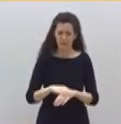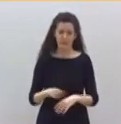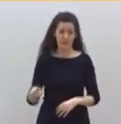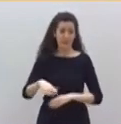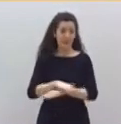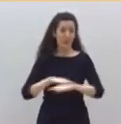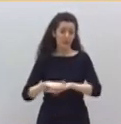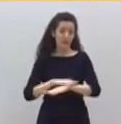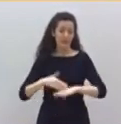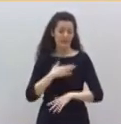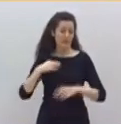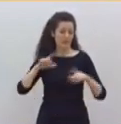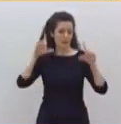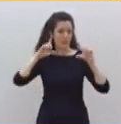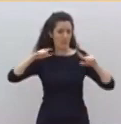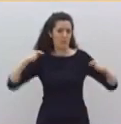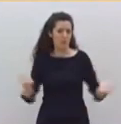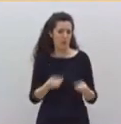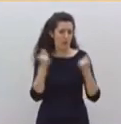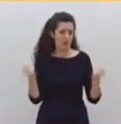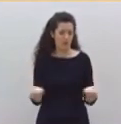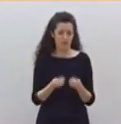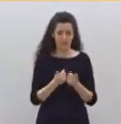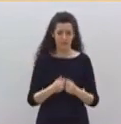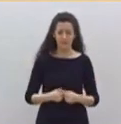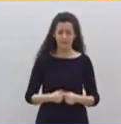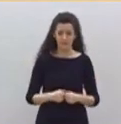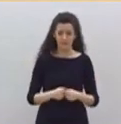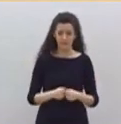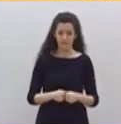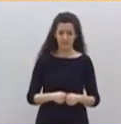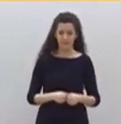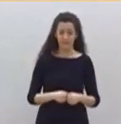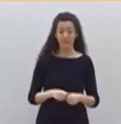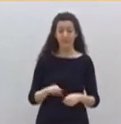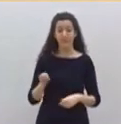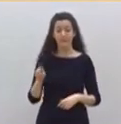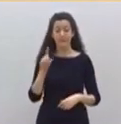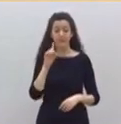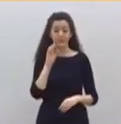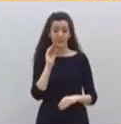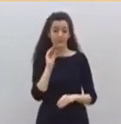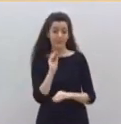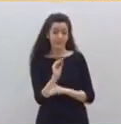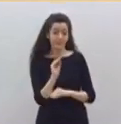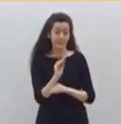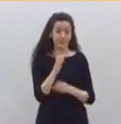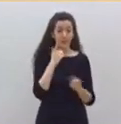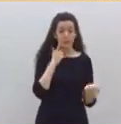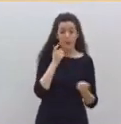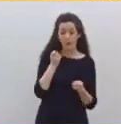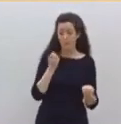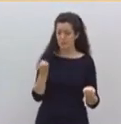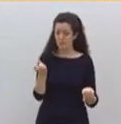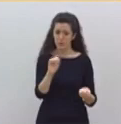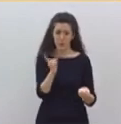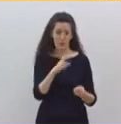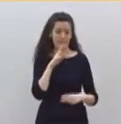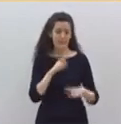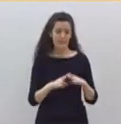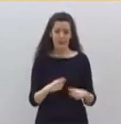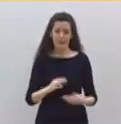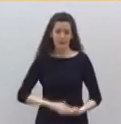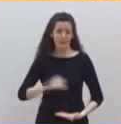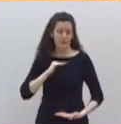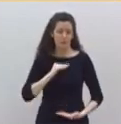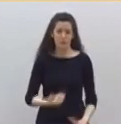bueyes de la gestión? Y no diga que han pecado de prudencia, están pecando de incompetencia. Y con nuestros hijos no se